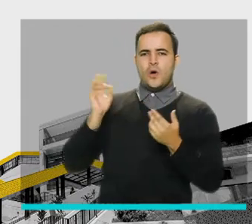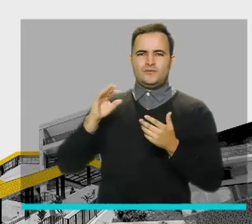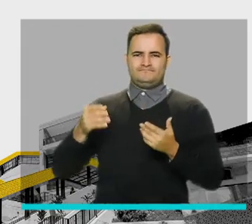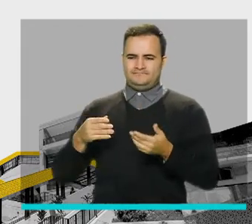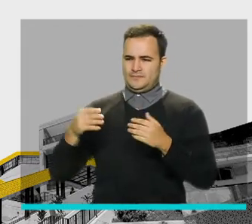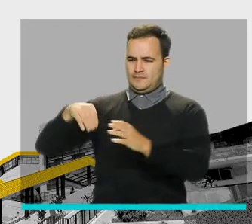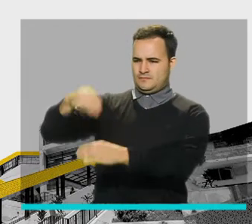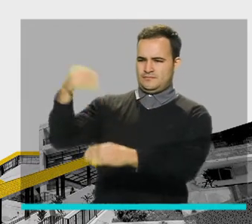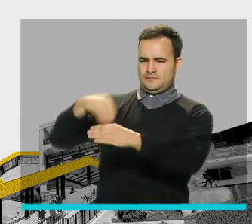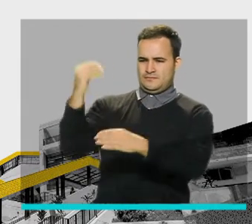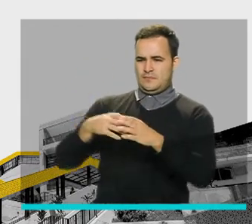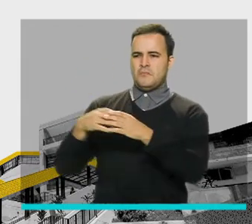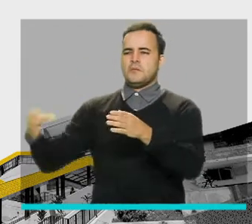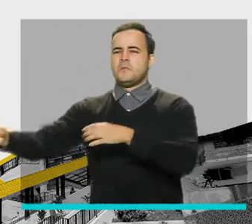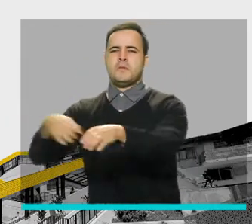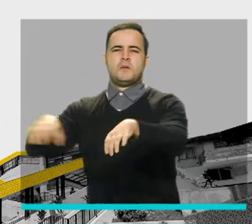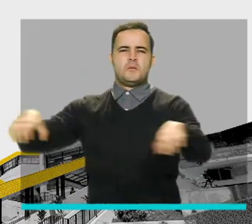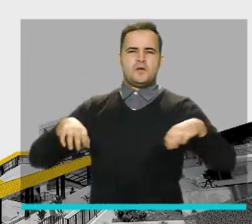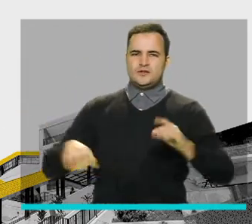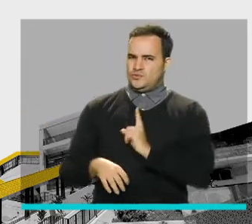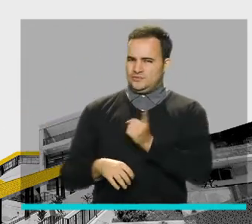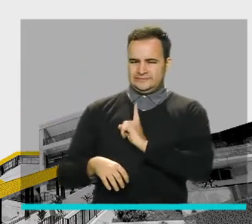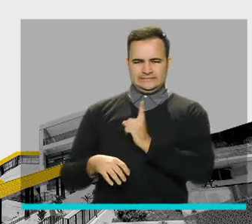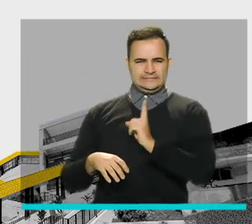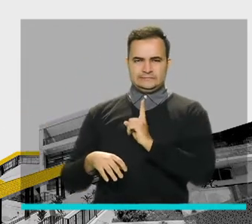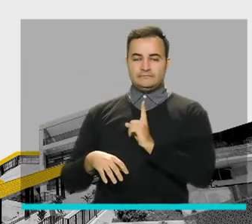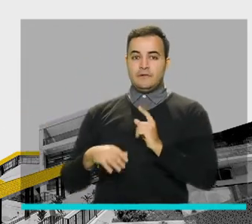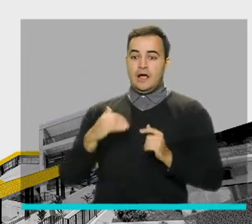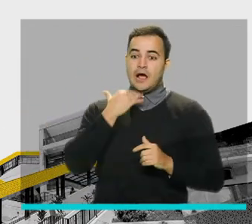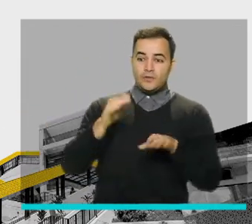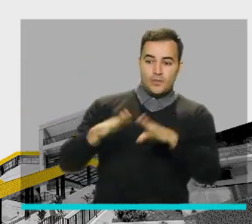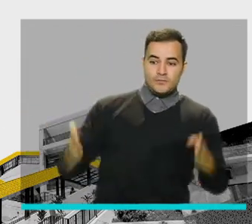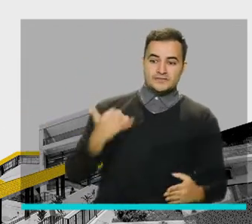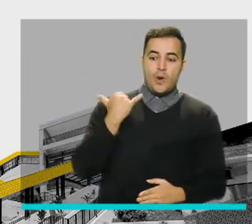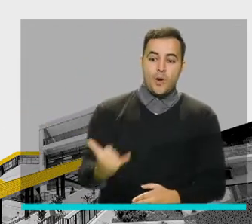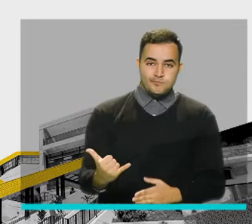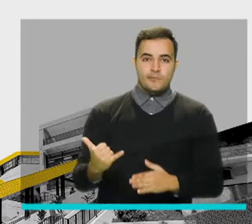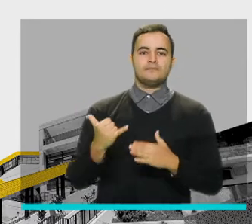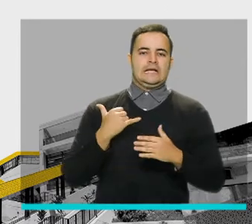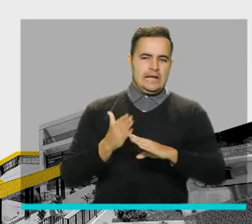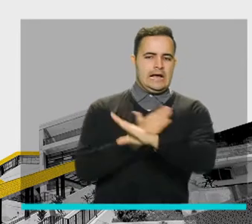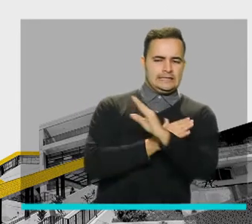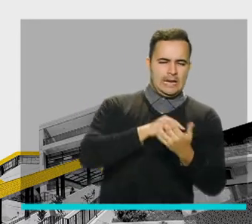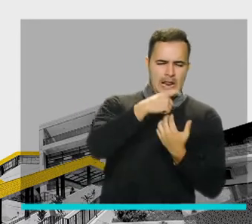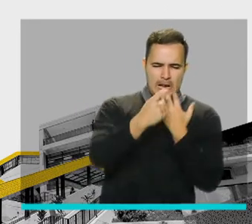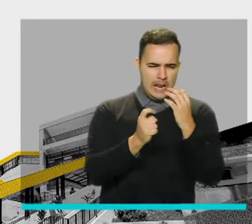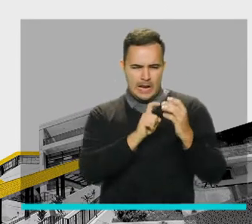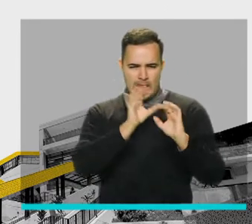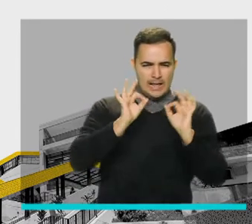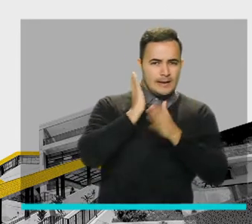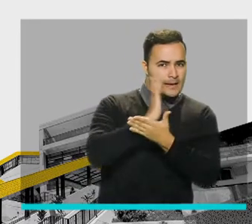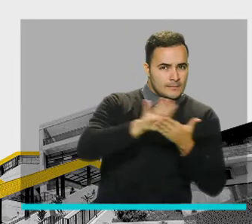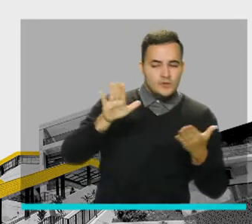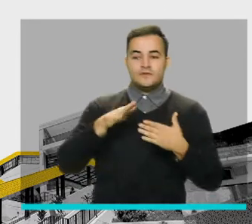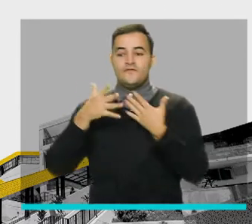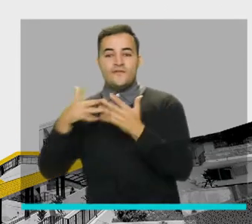desinfección antes y después del uso de todos los objetos que están en la mesa y en el sitio. Y